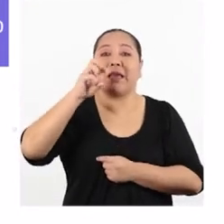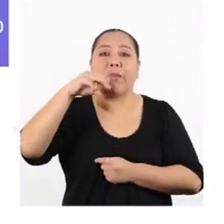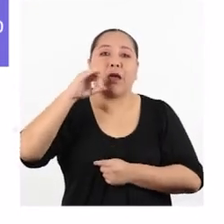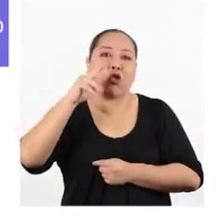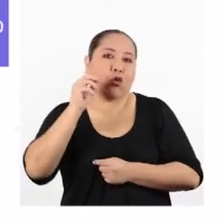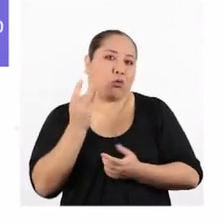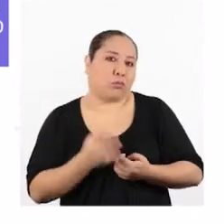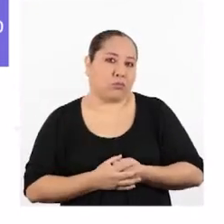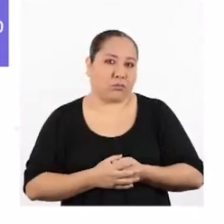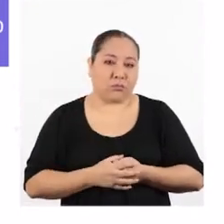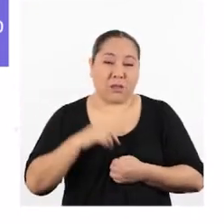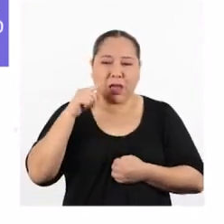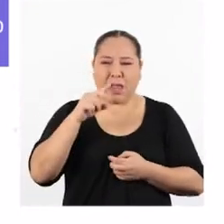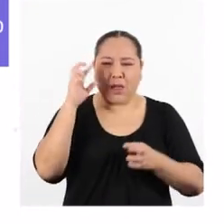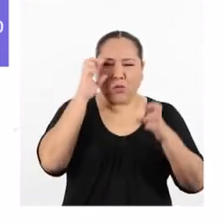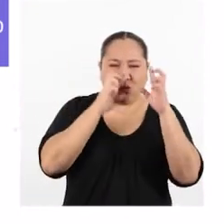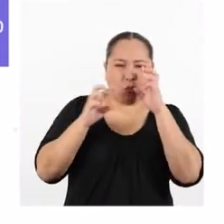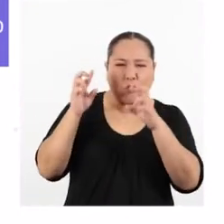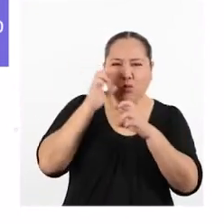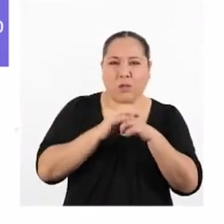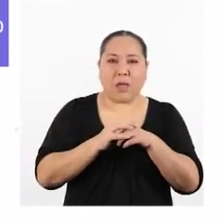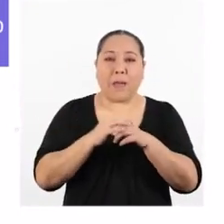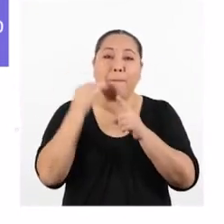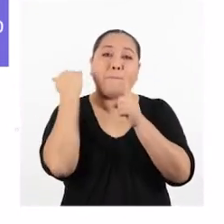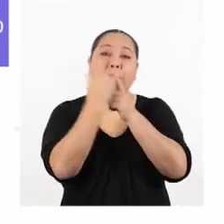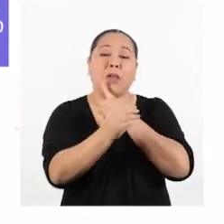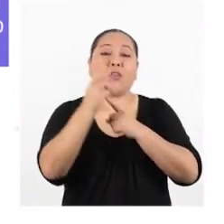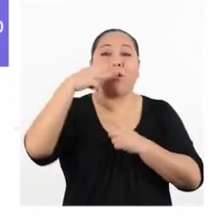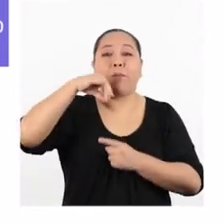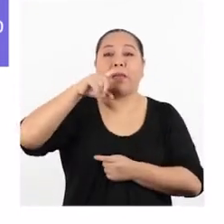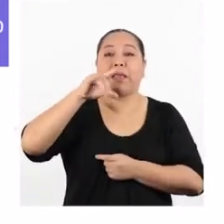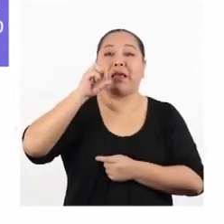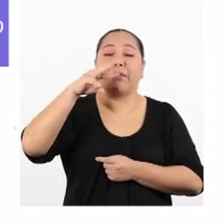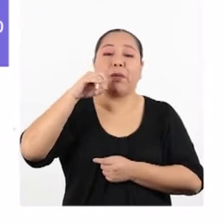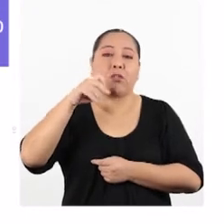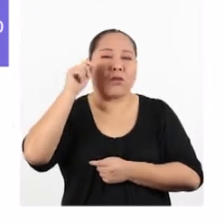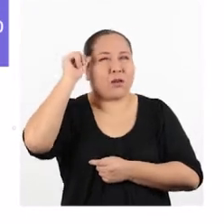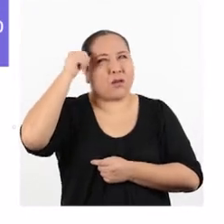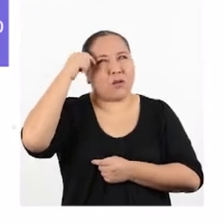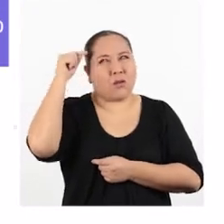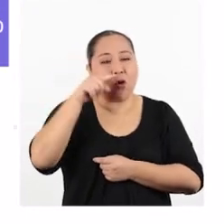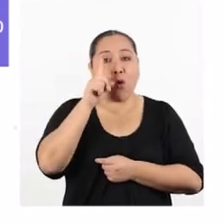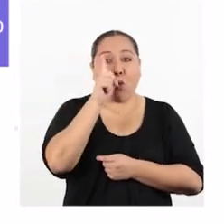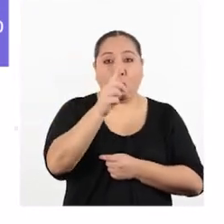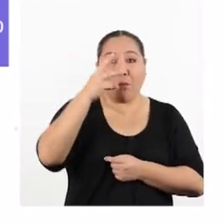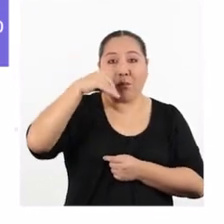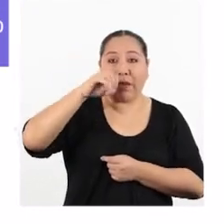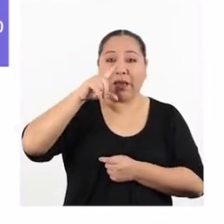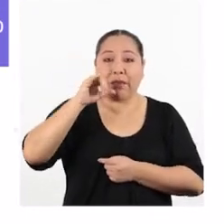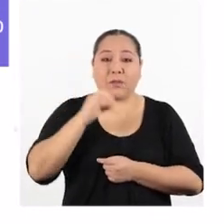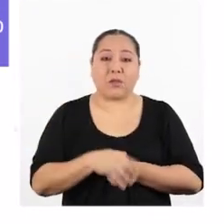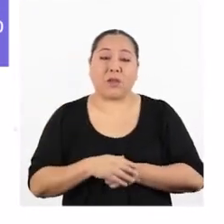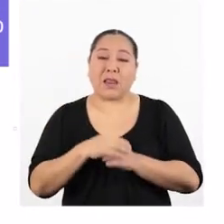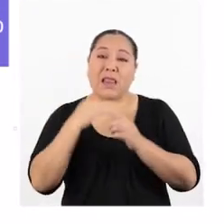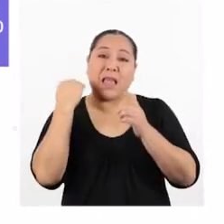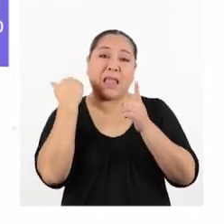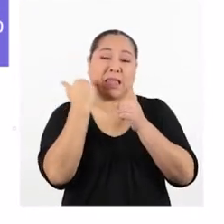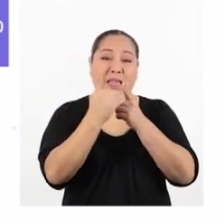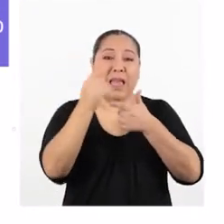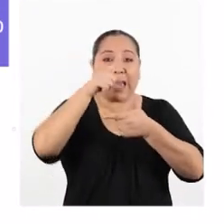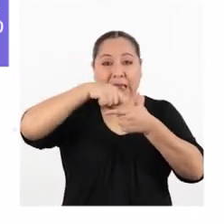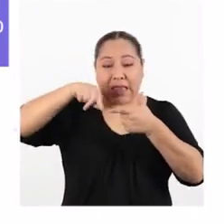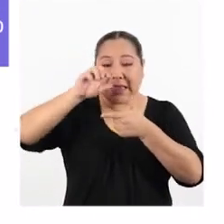Entonces, la incertidumbre es de medio milímetro. Y es bueno recordar que un milímetro es la décima parte de un